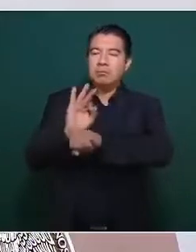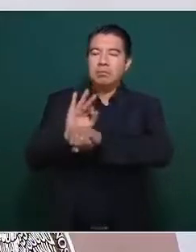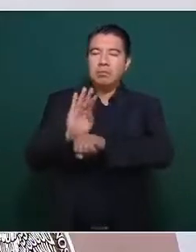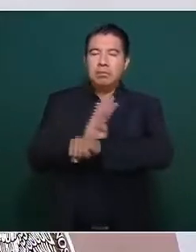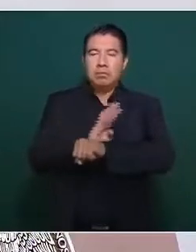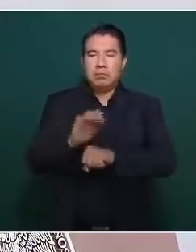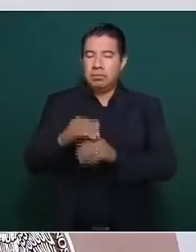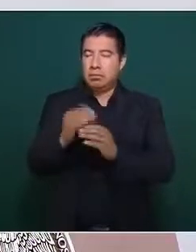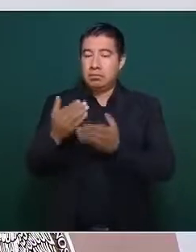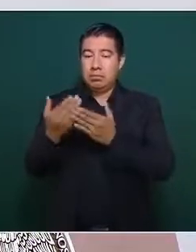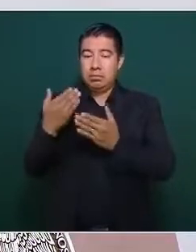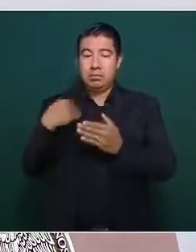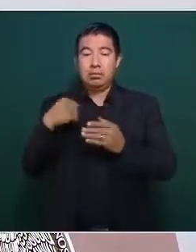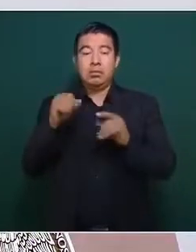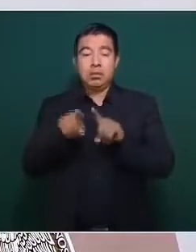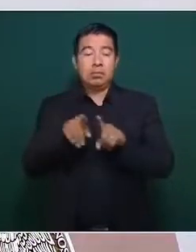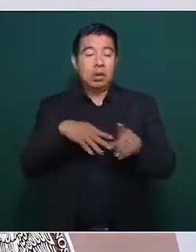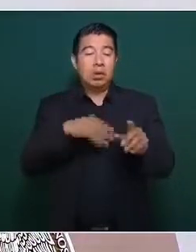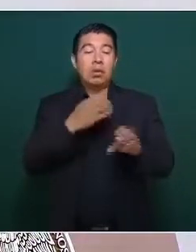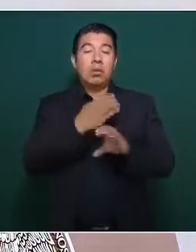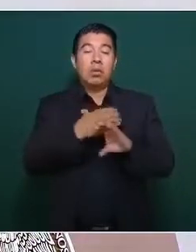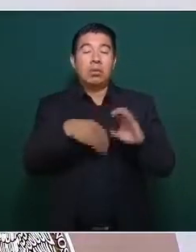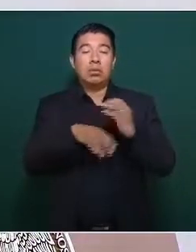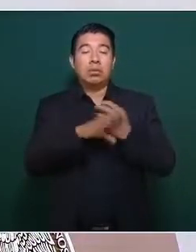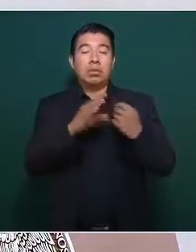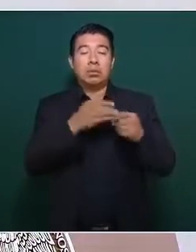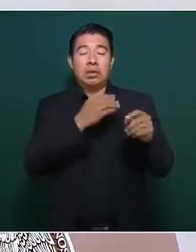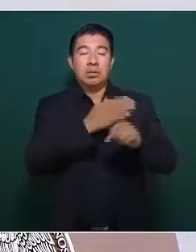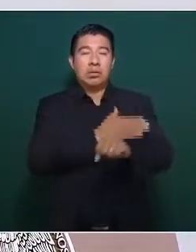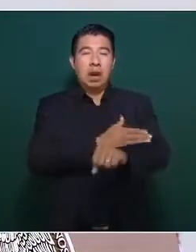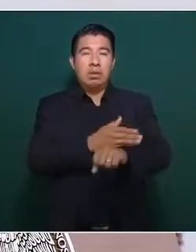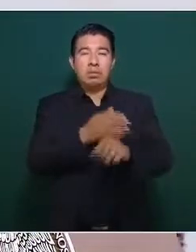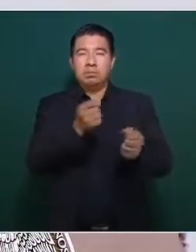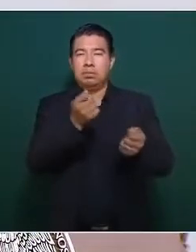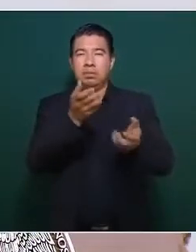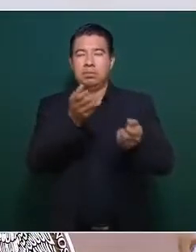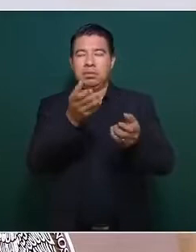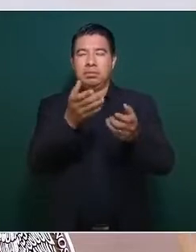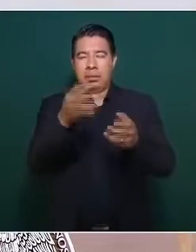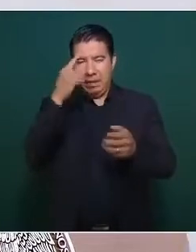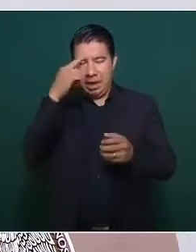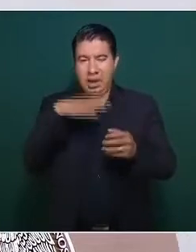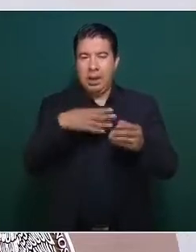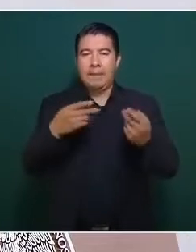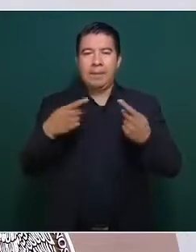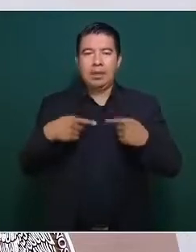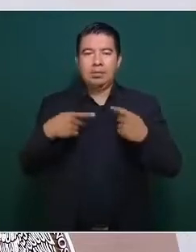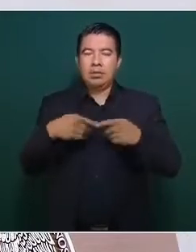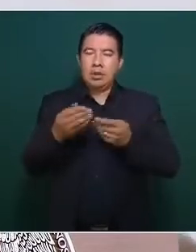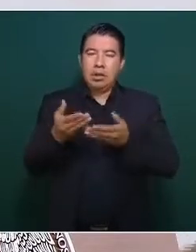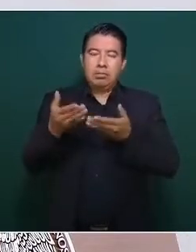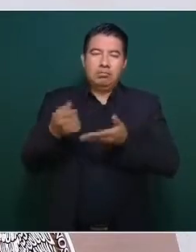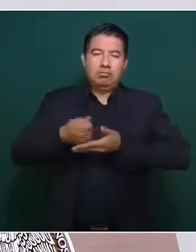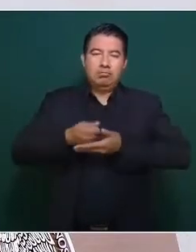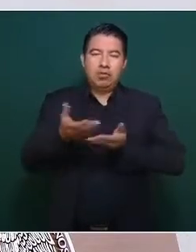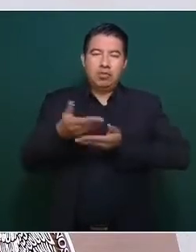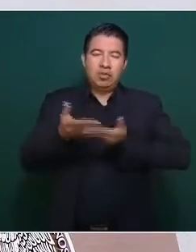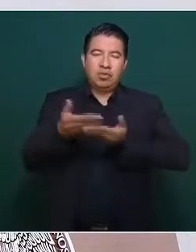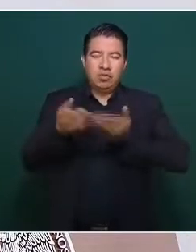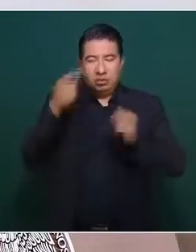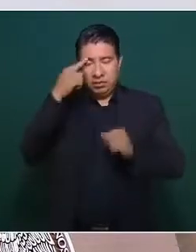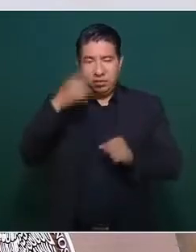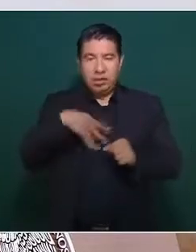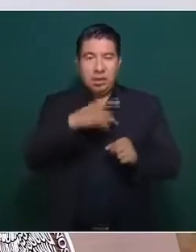los enseres que fueron distribuidos o que han estado siendo distribuidos desde el 21 de